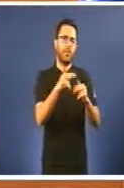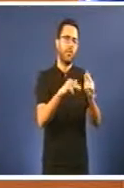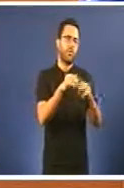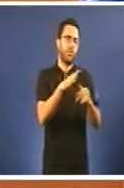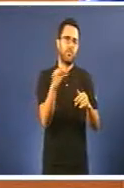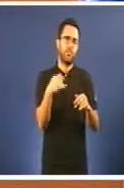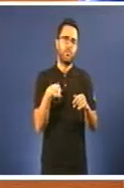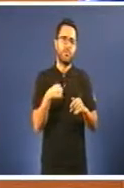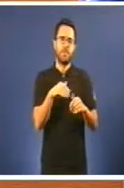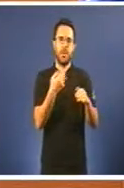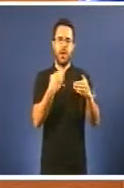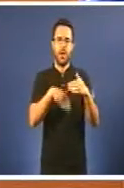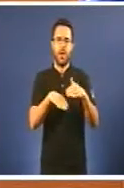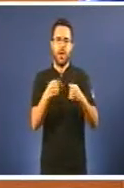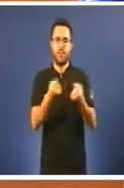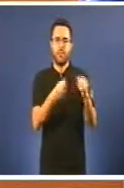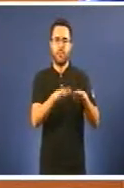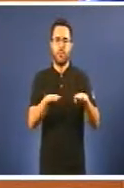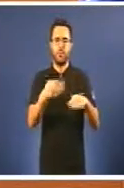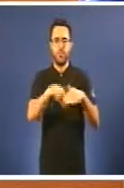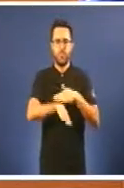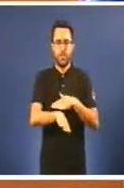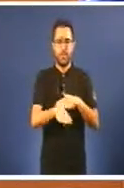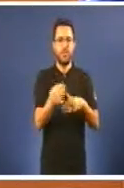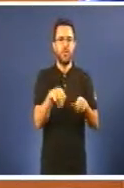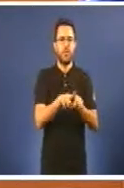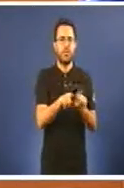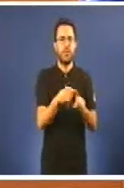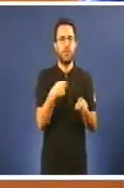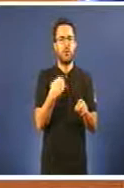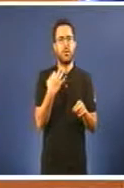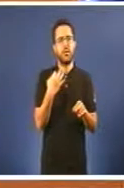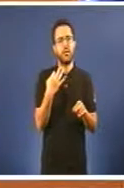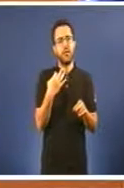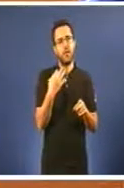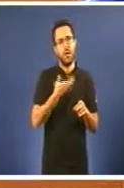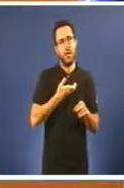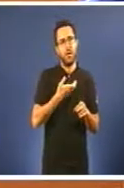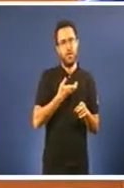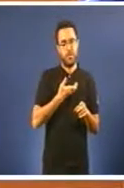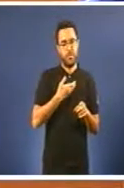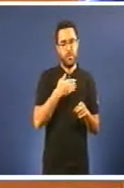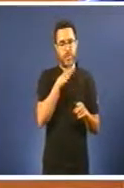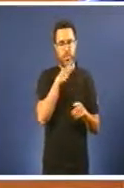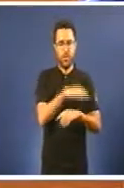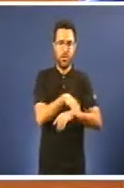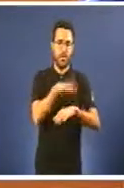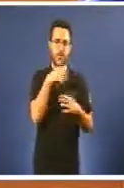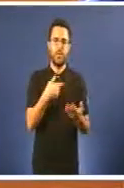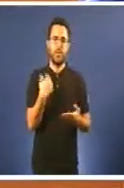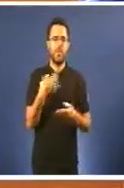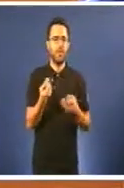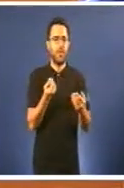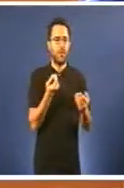O actual executivo tuvo que facer unha fronte a unha desastrosa, de logo, situación que foi